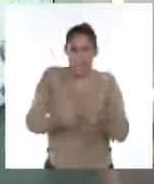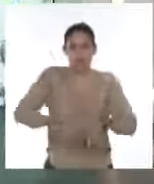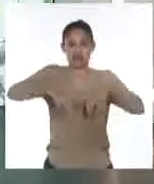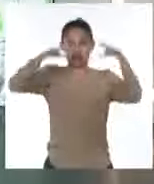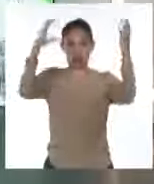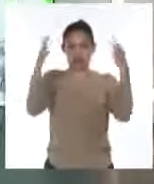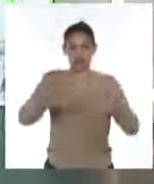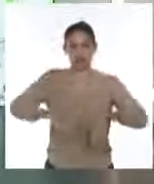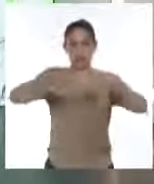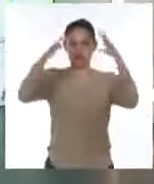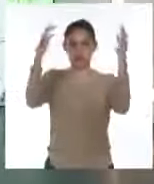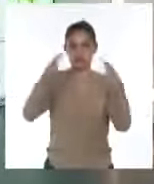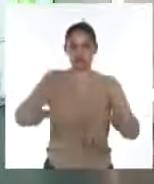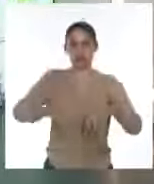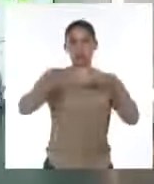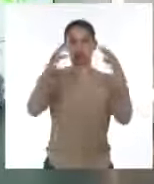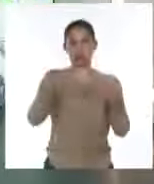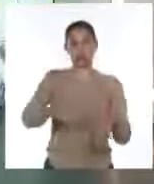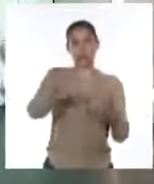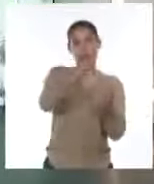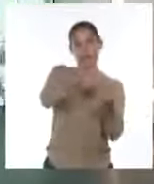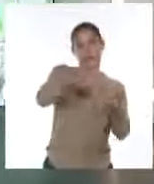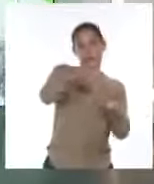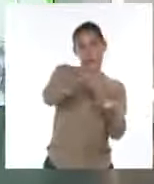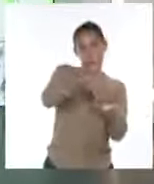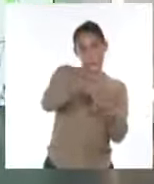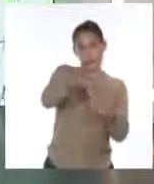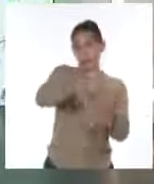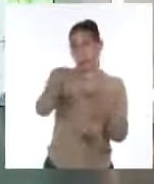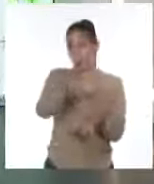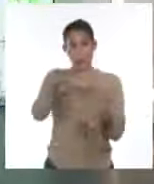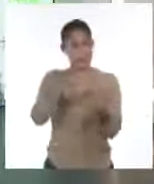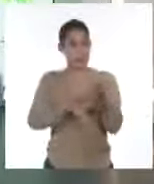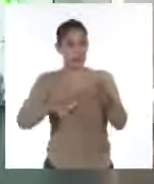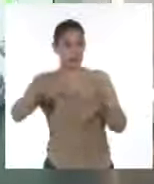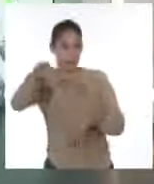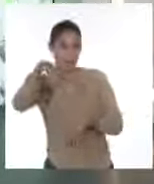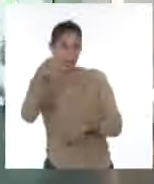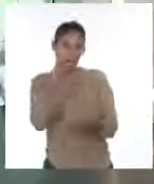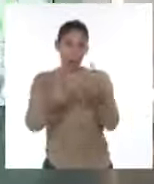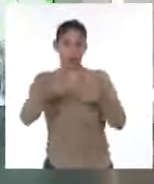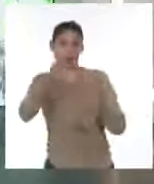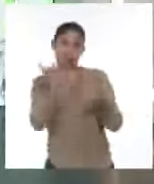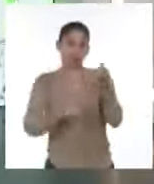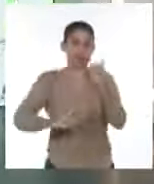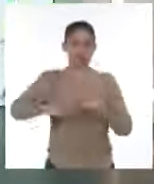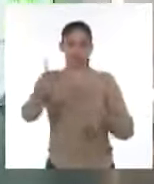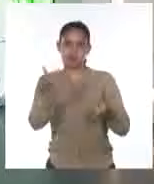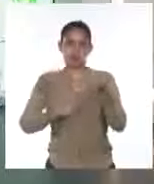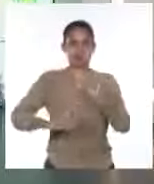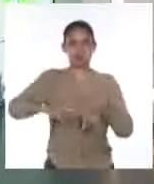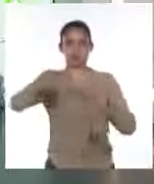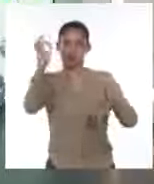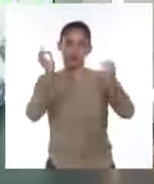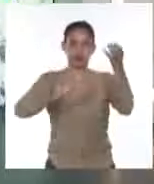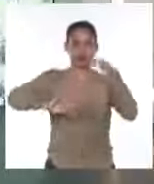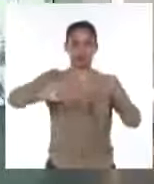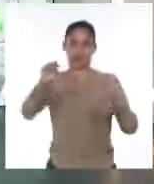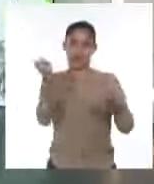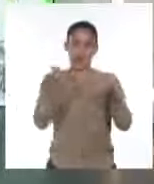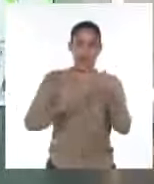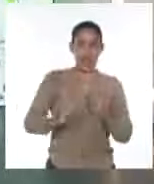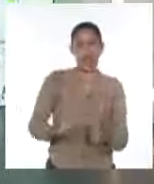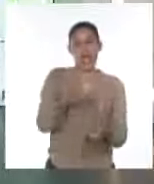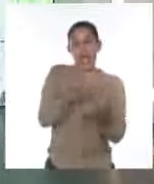se extienden en la Isla de la Juventud y también en la provincia de Pinar del Río y algunos chubascos y lluvias a intervalos que se han ido incrementando también en el sur